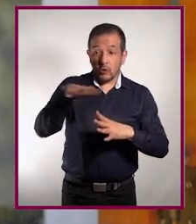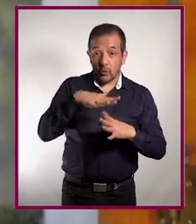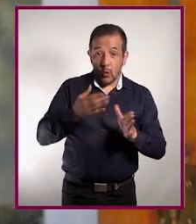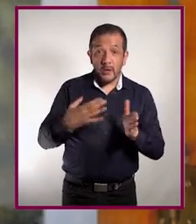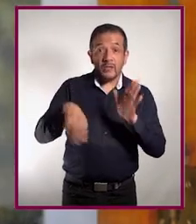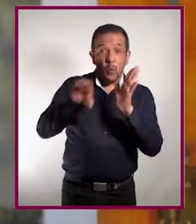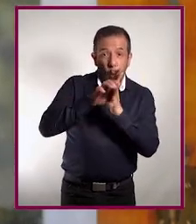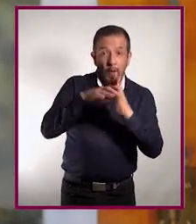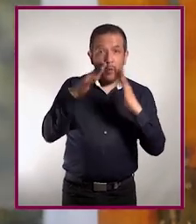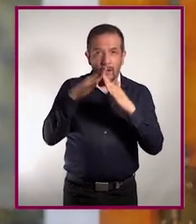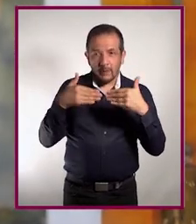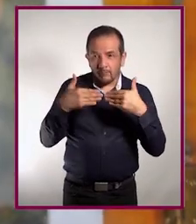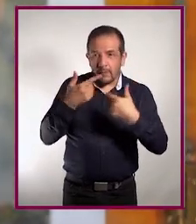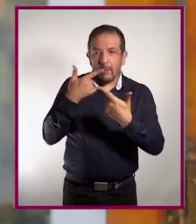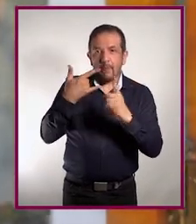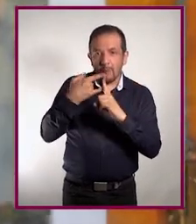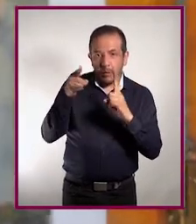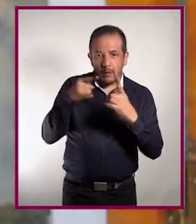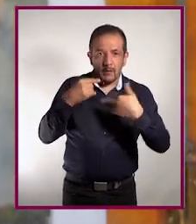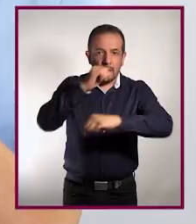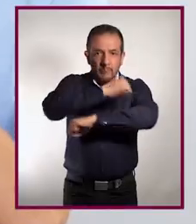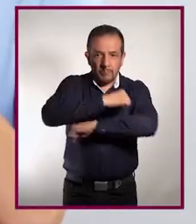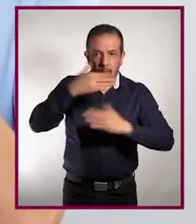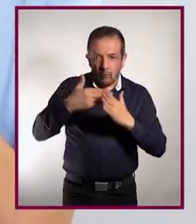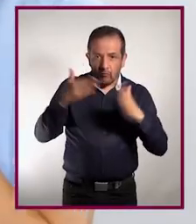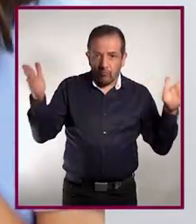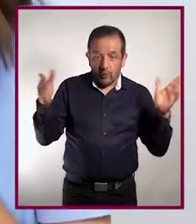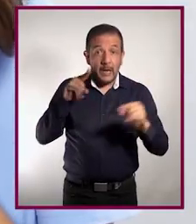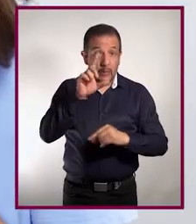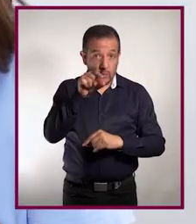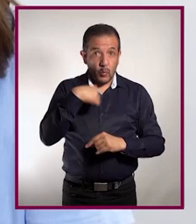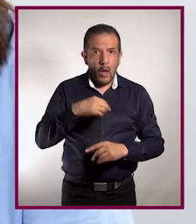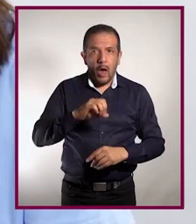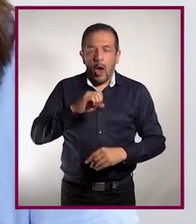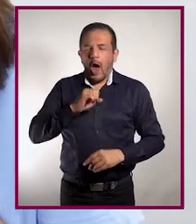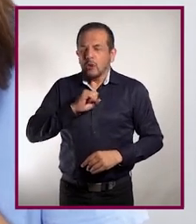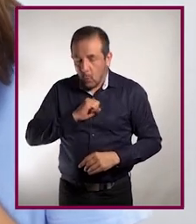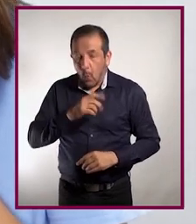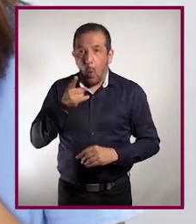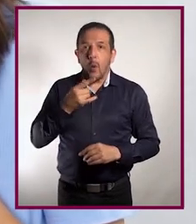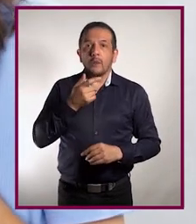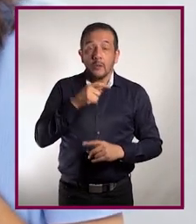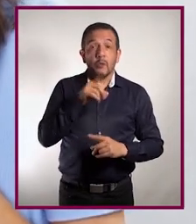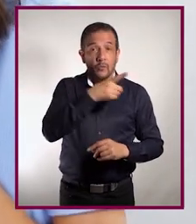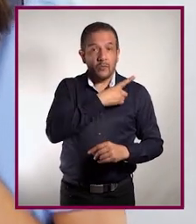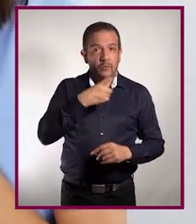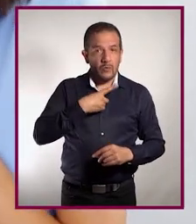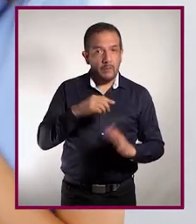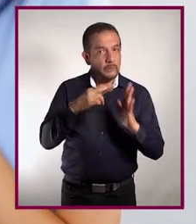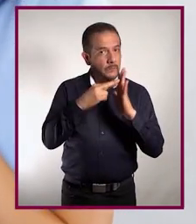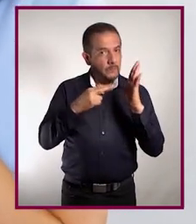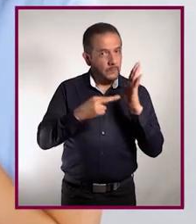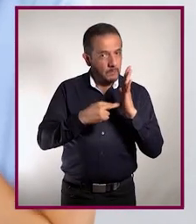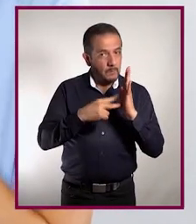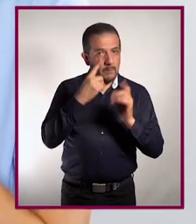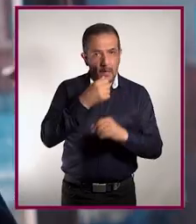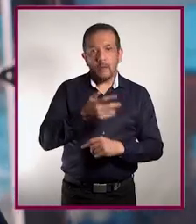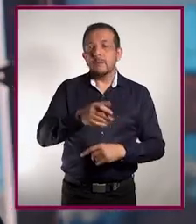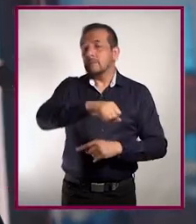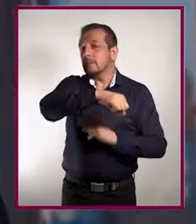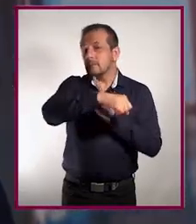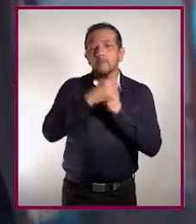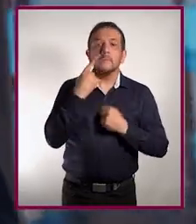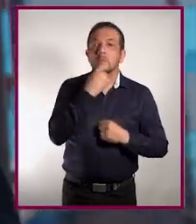los espacios cerrados. Si estornudas o toses, hazlo con la etiqueta correcta para hacerlo,